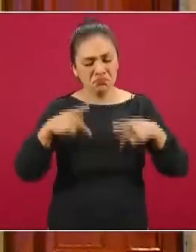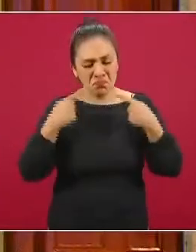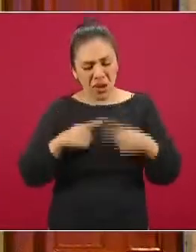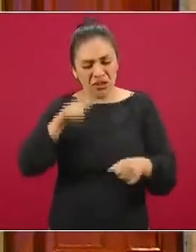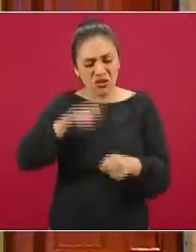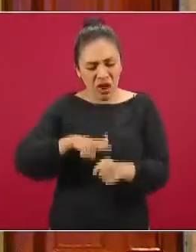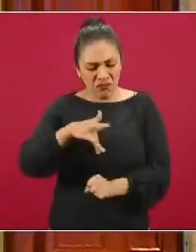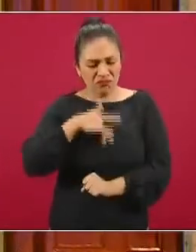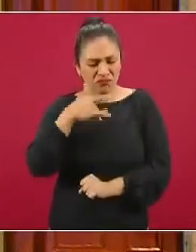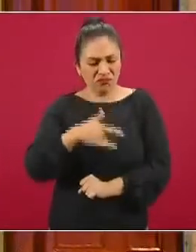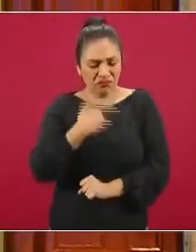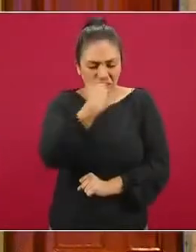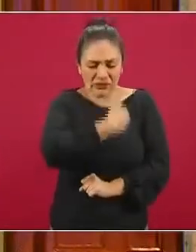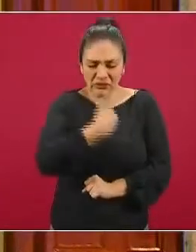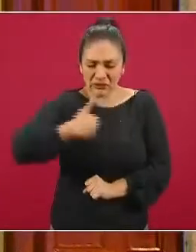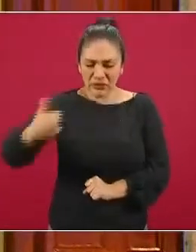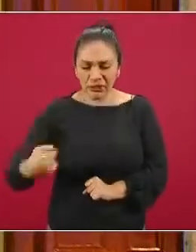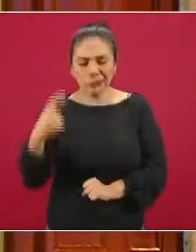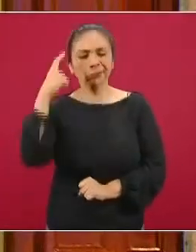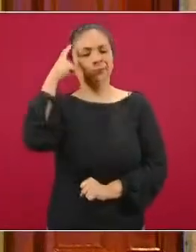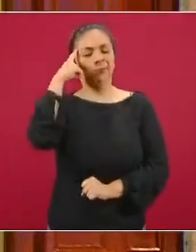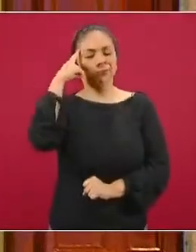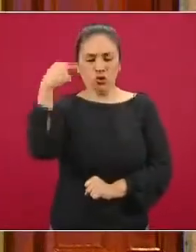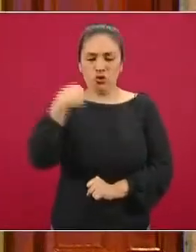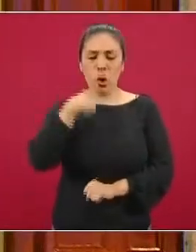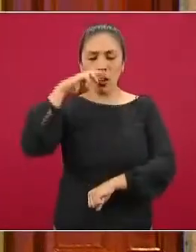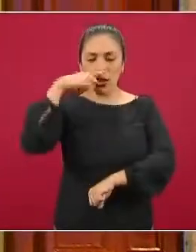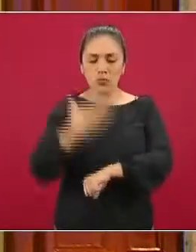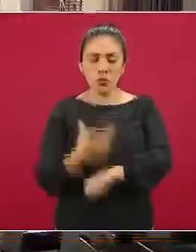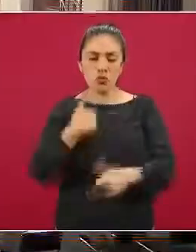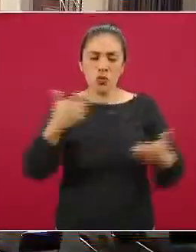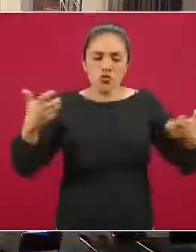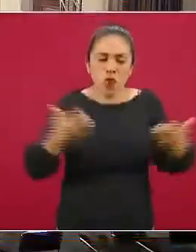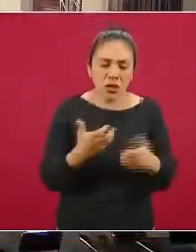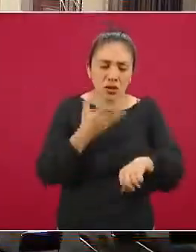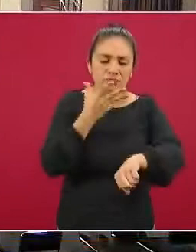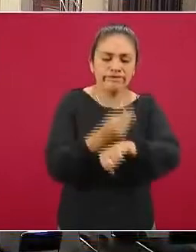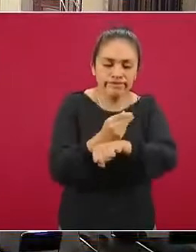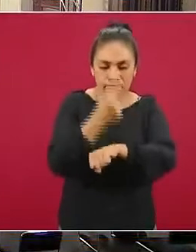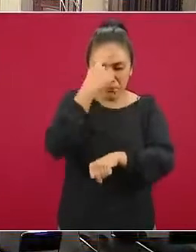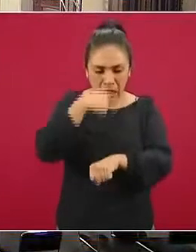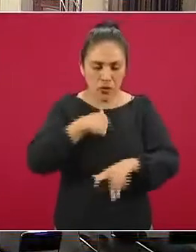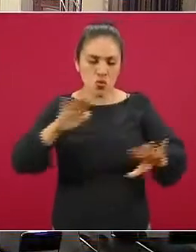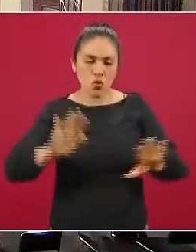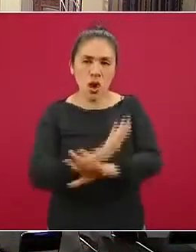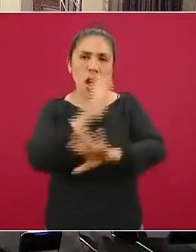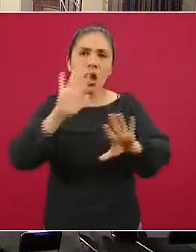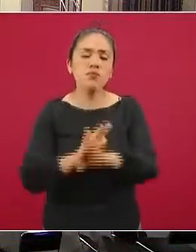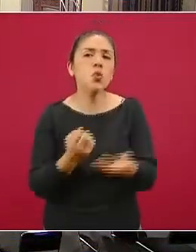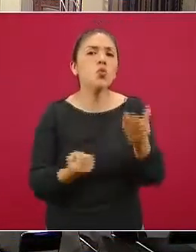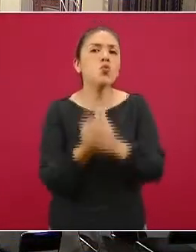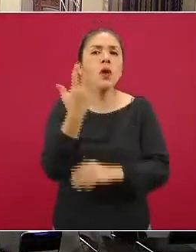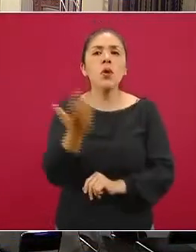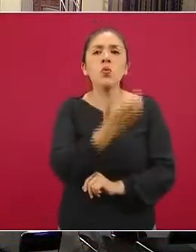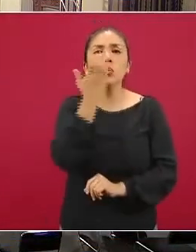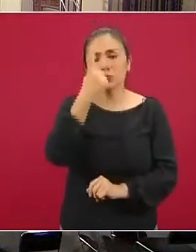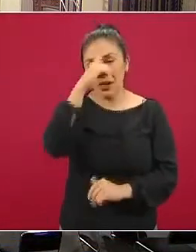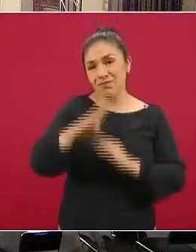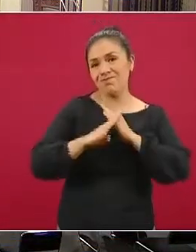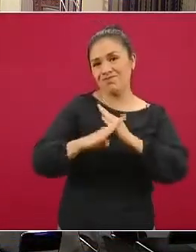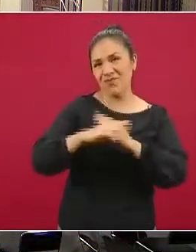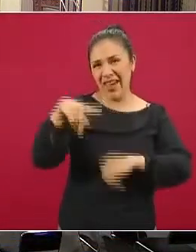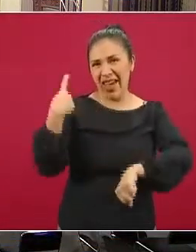cada quien empiece a implementar y empiece a llevar a cabo estos nuevos hábitos que previenen